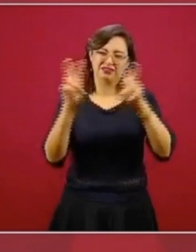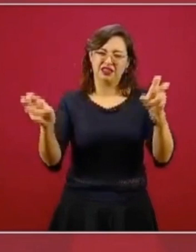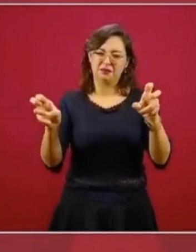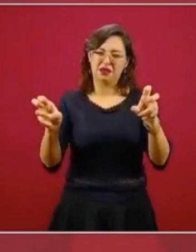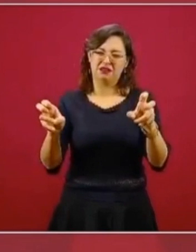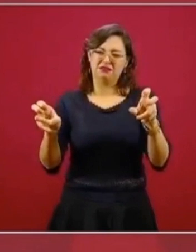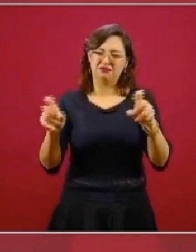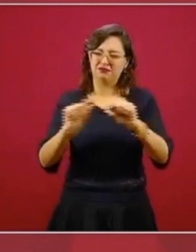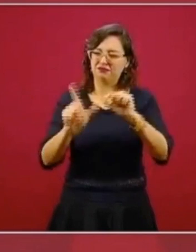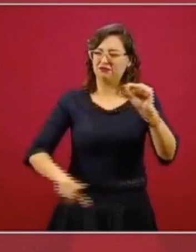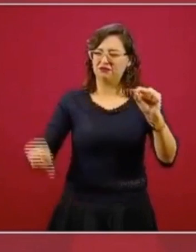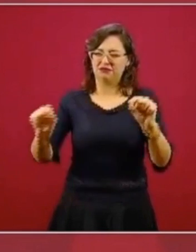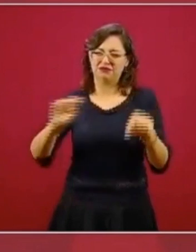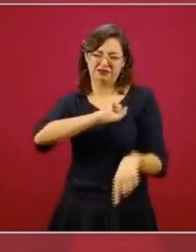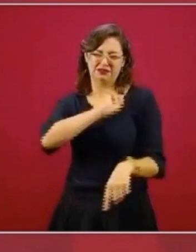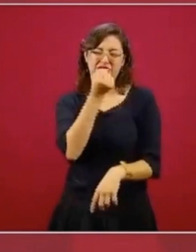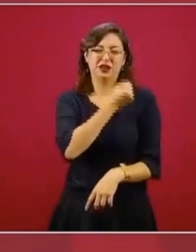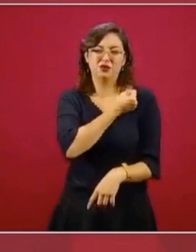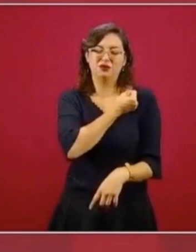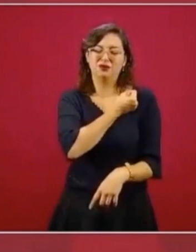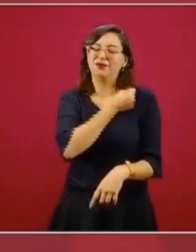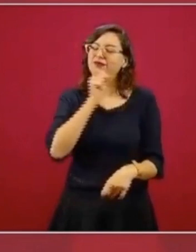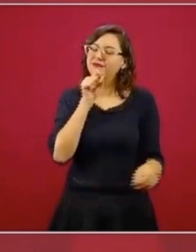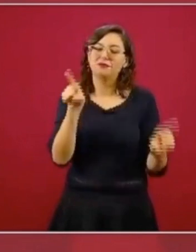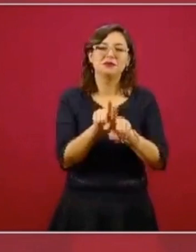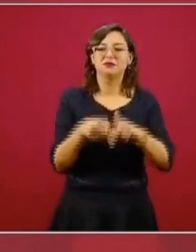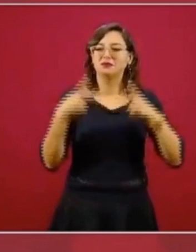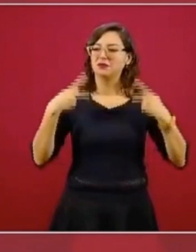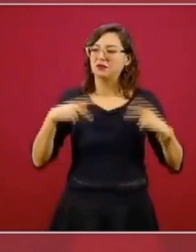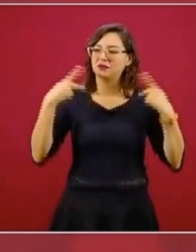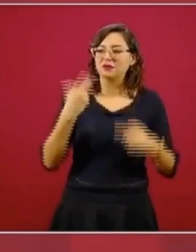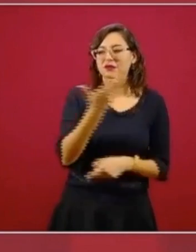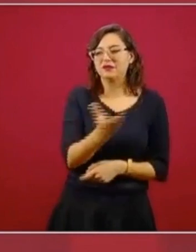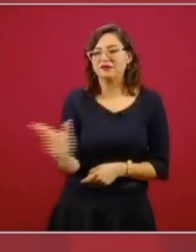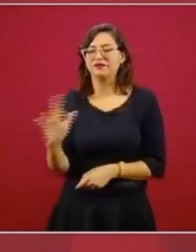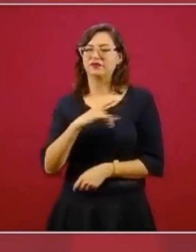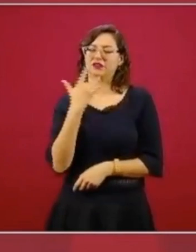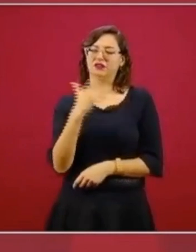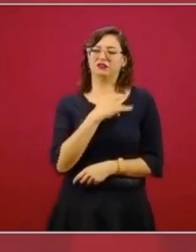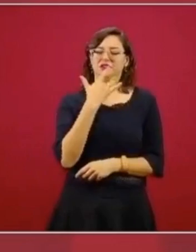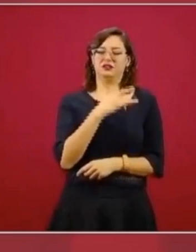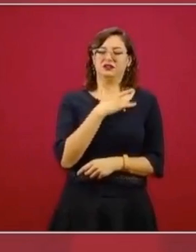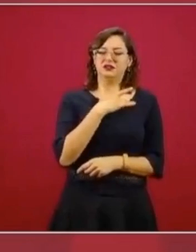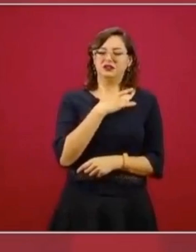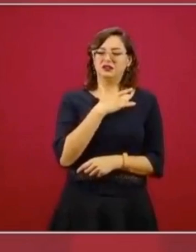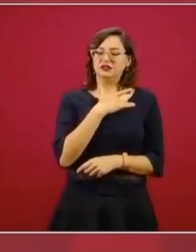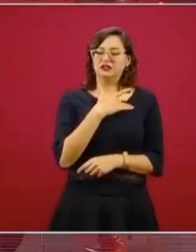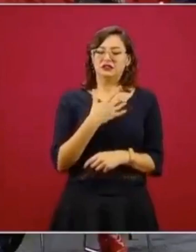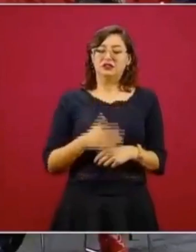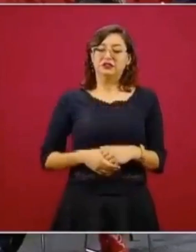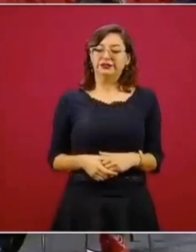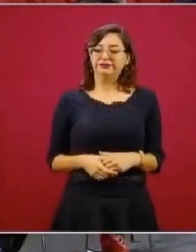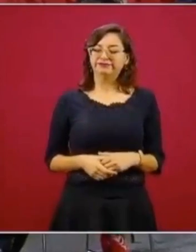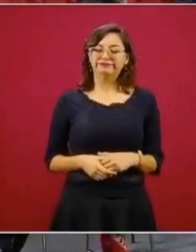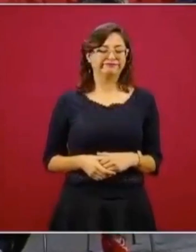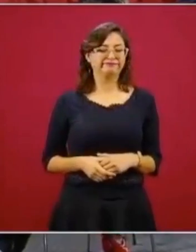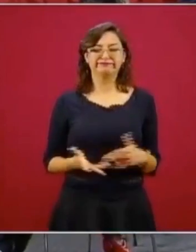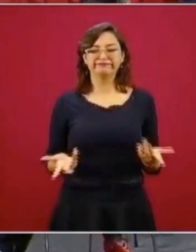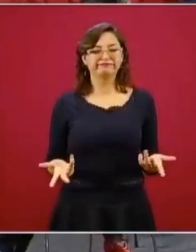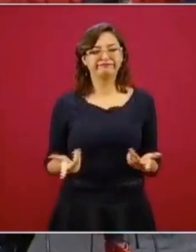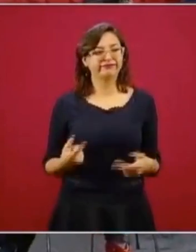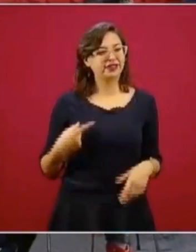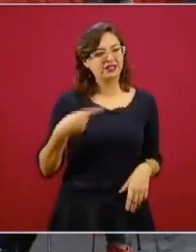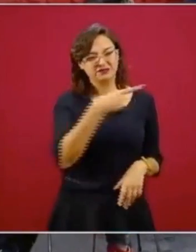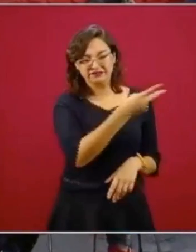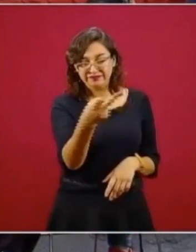los sentimientos de la gente, con las emociones. Entonces, están empeñados